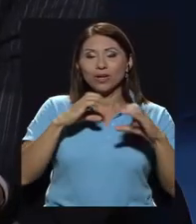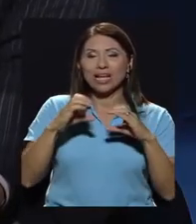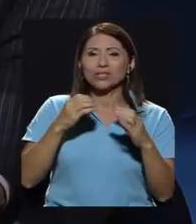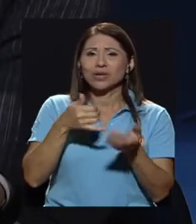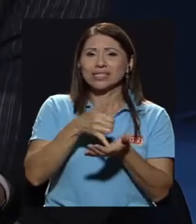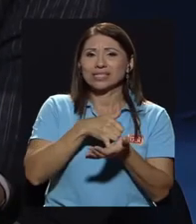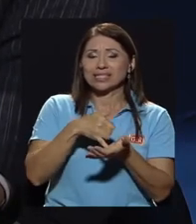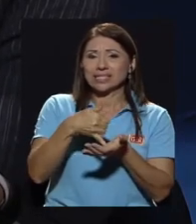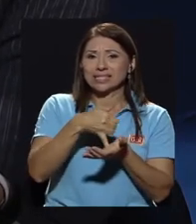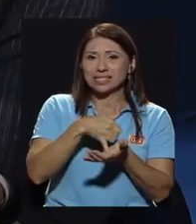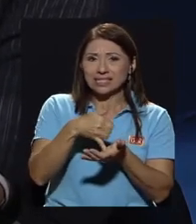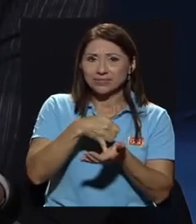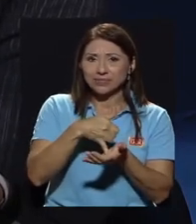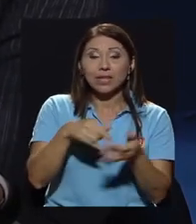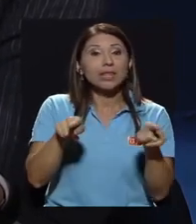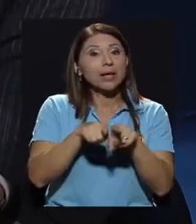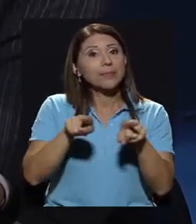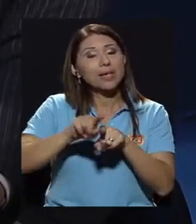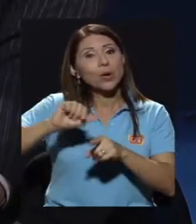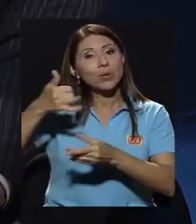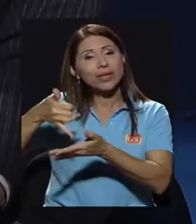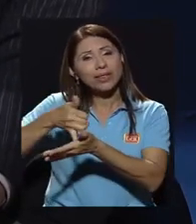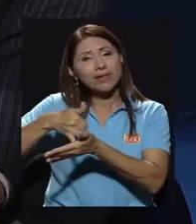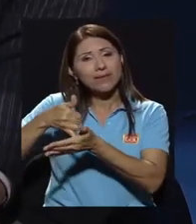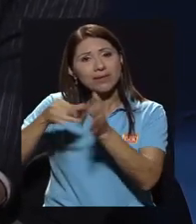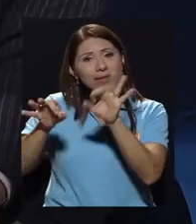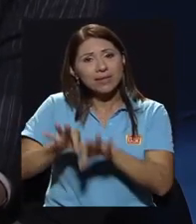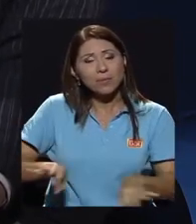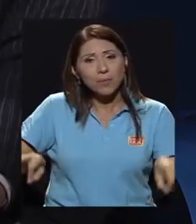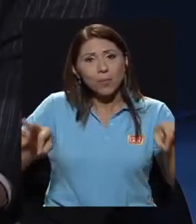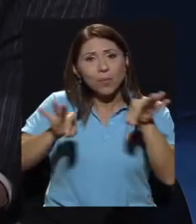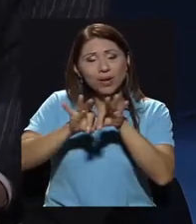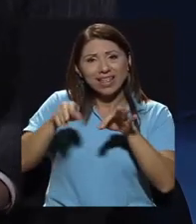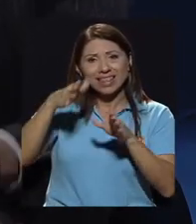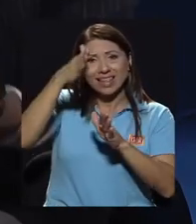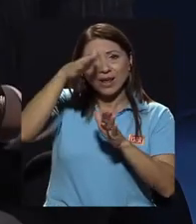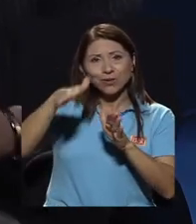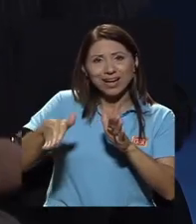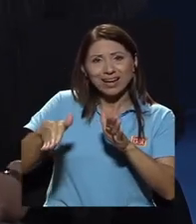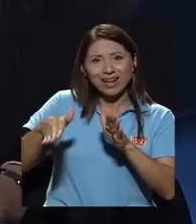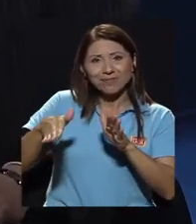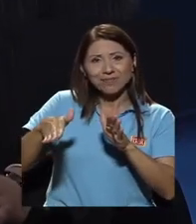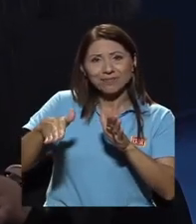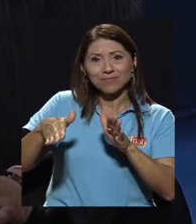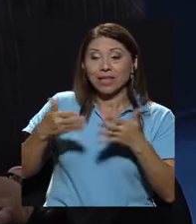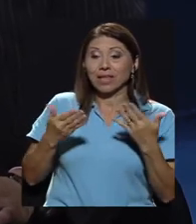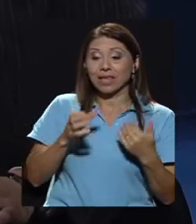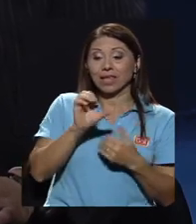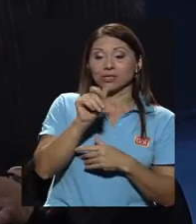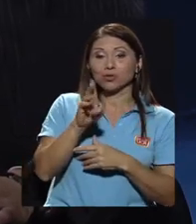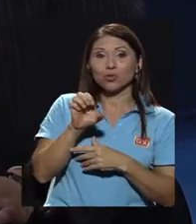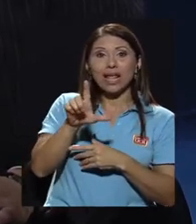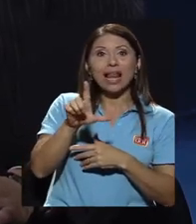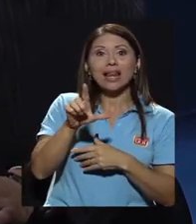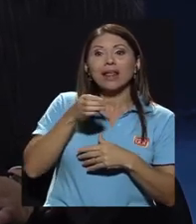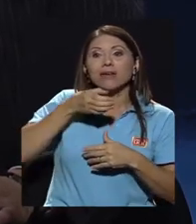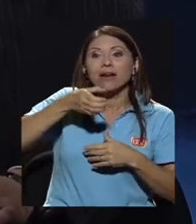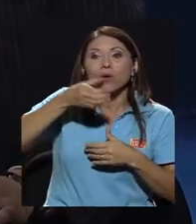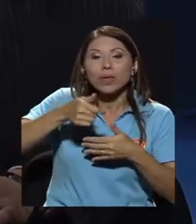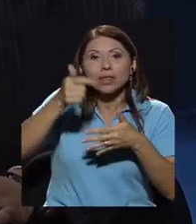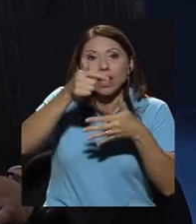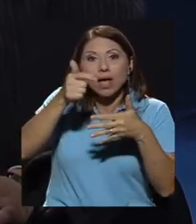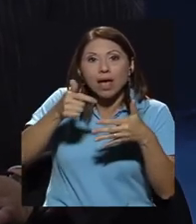y hay otra debilidad importante en el caso de la Contraloría que todo lo que le recomienda su TEL para que se ve que su TEL